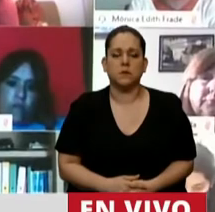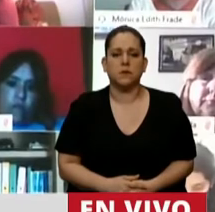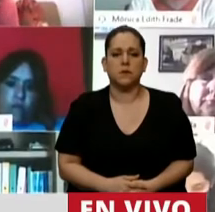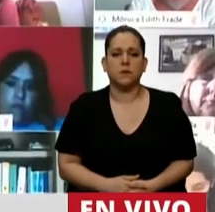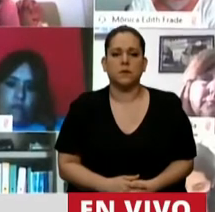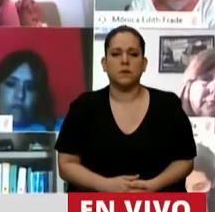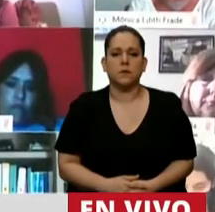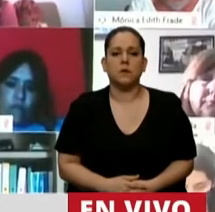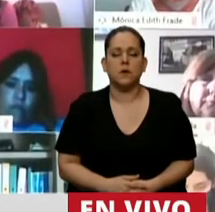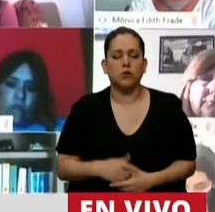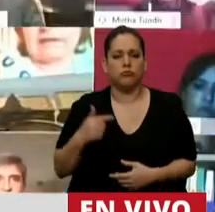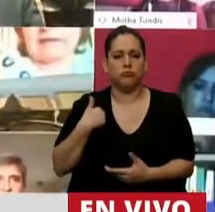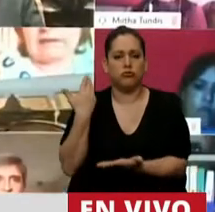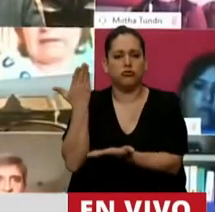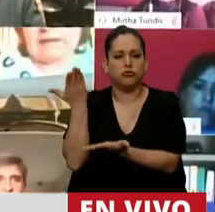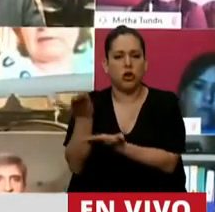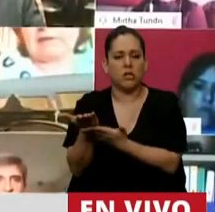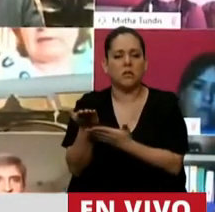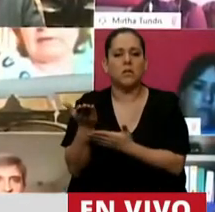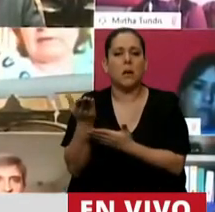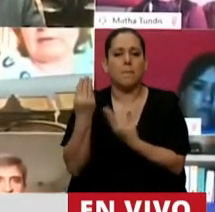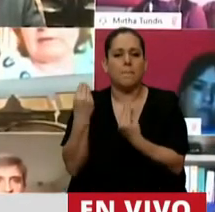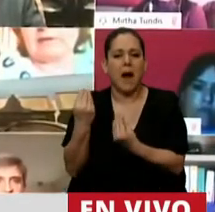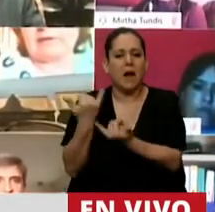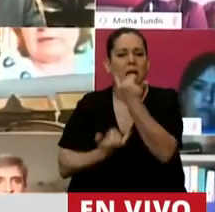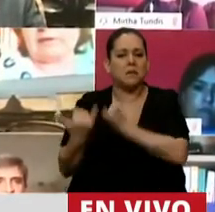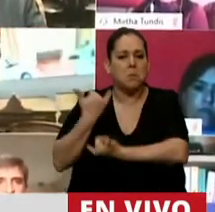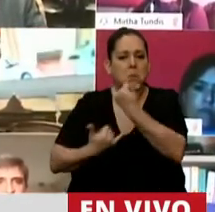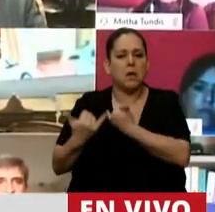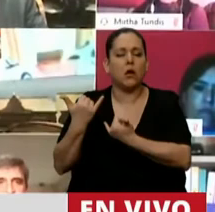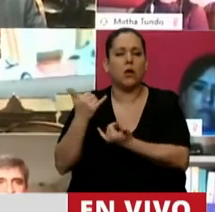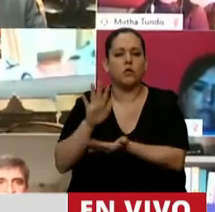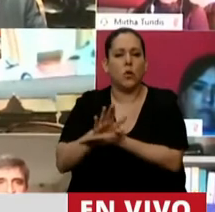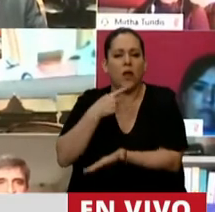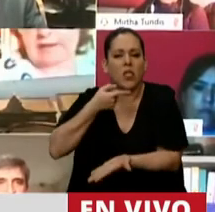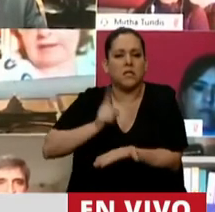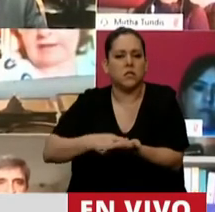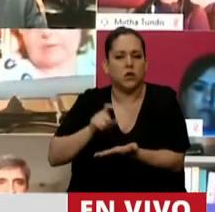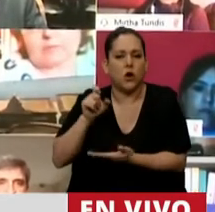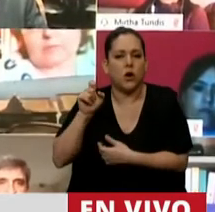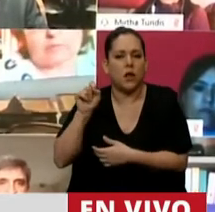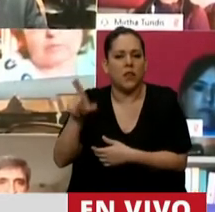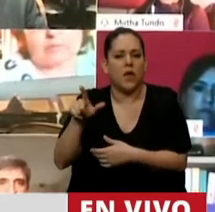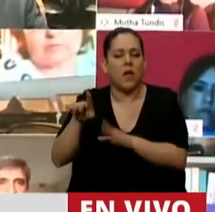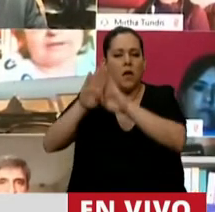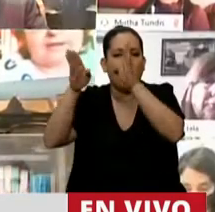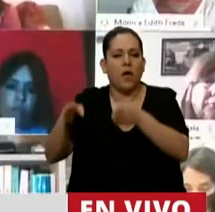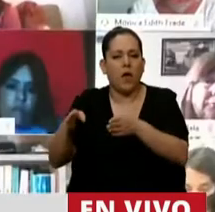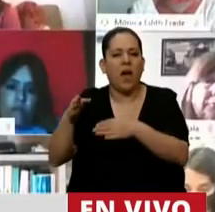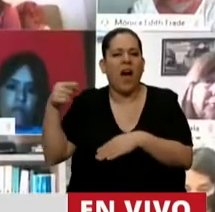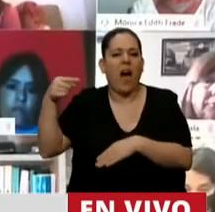solicité para que explique el sustento de decisiones como la de la Oficina Anticorrupción,